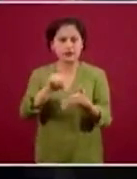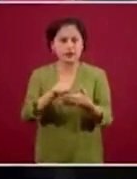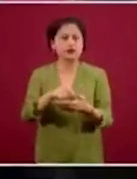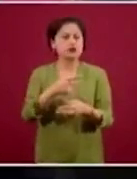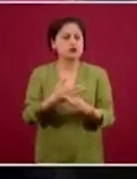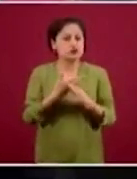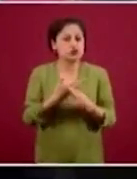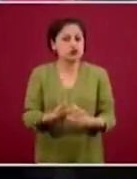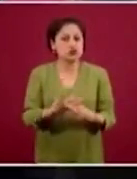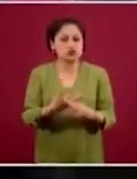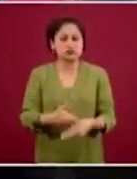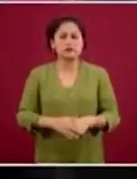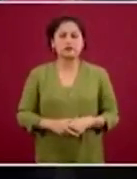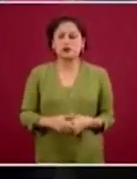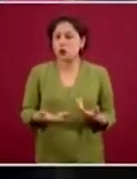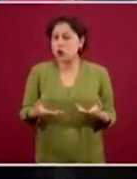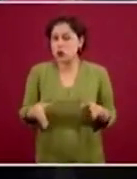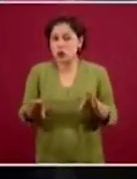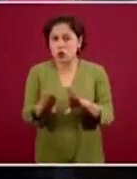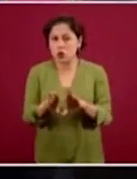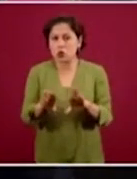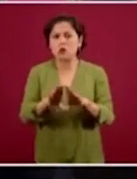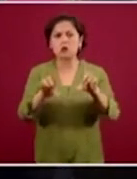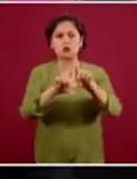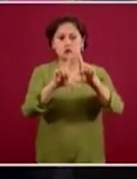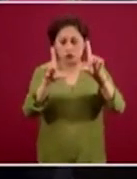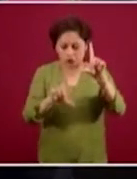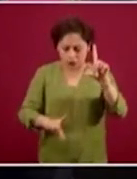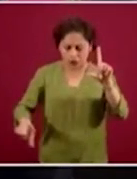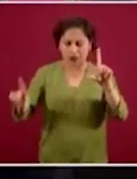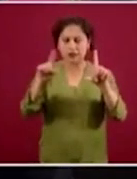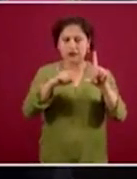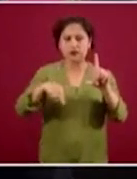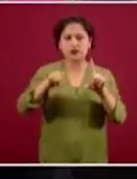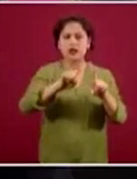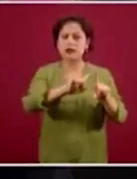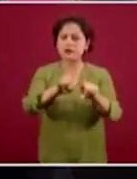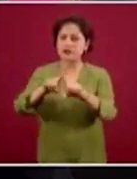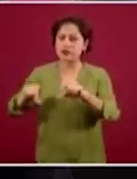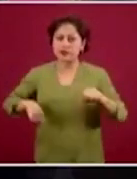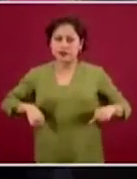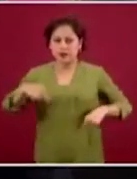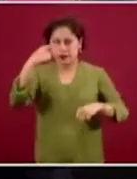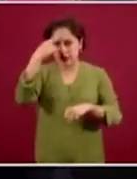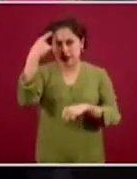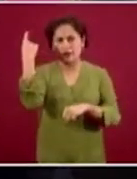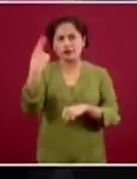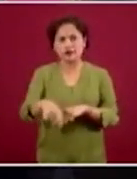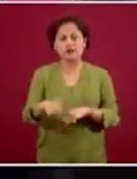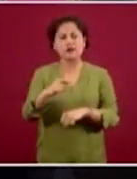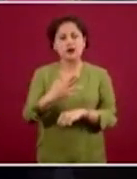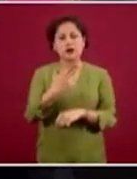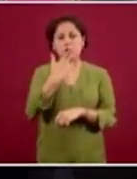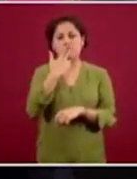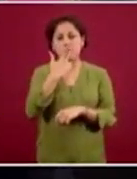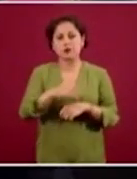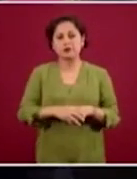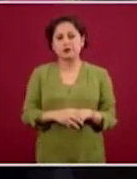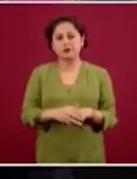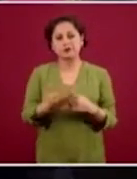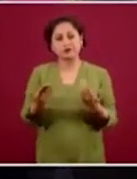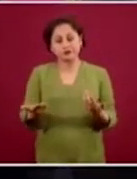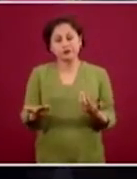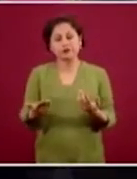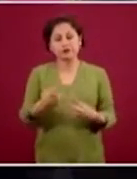alineamientos aplicables de manera nacional durante la pandemia COVID-19. Y derivado de este punto, tenemos cuatro